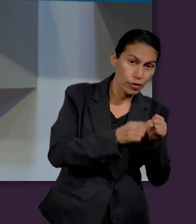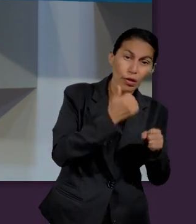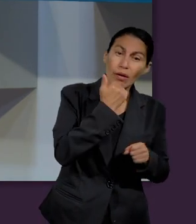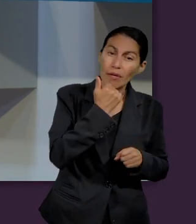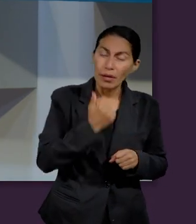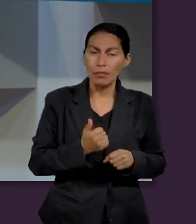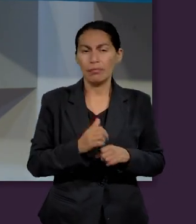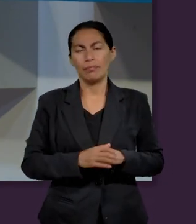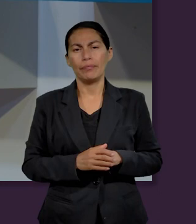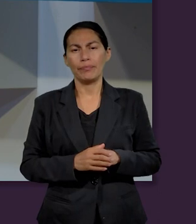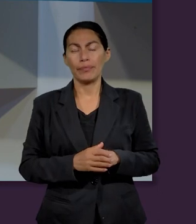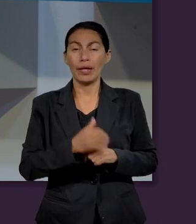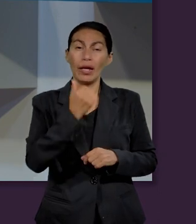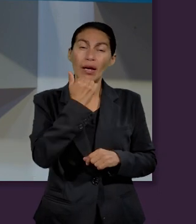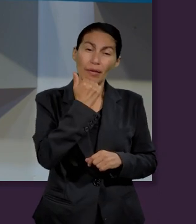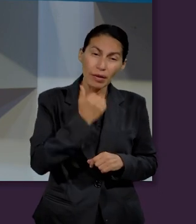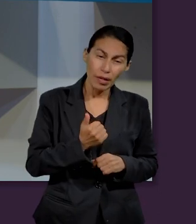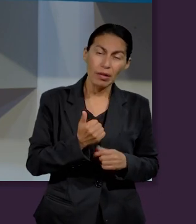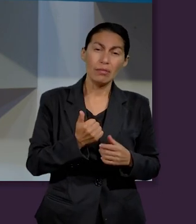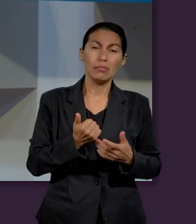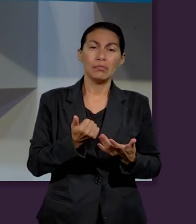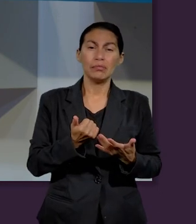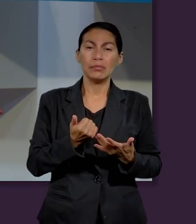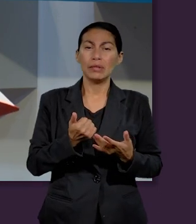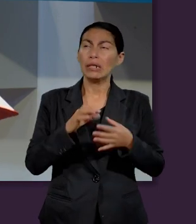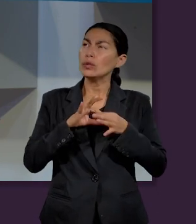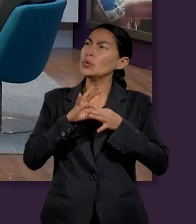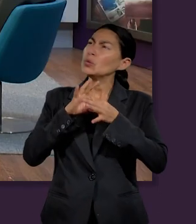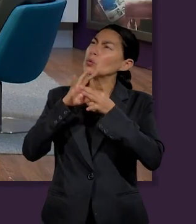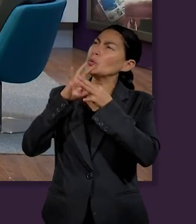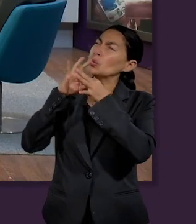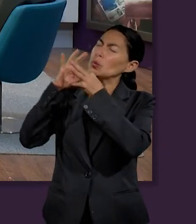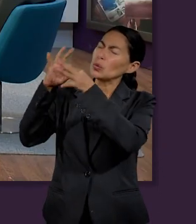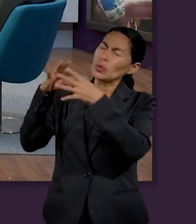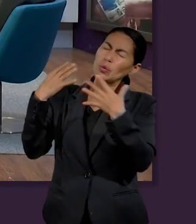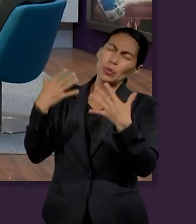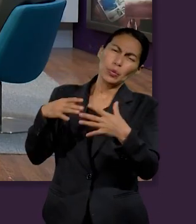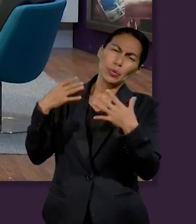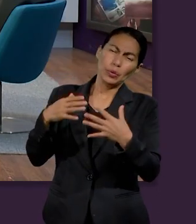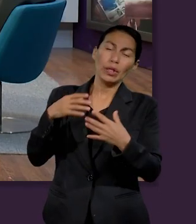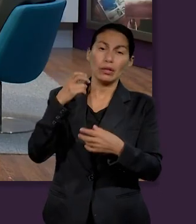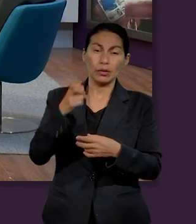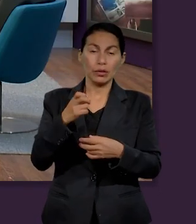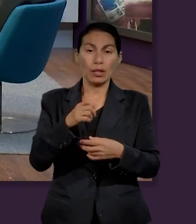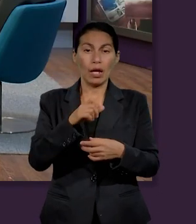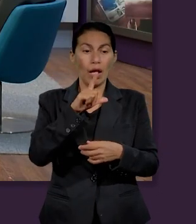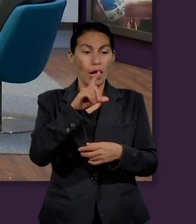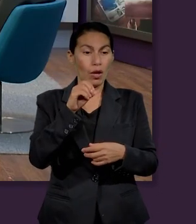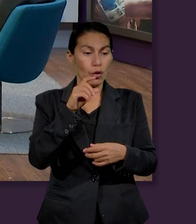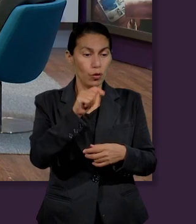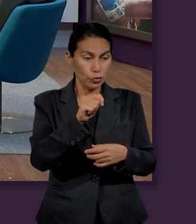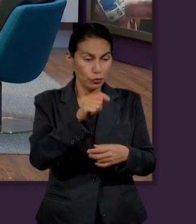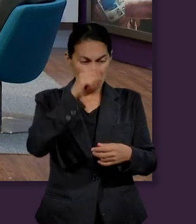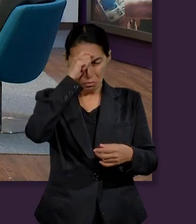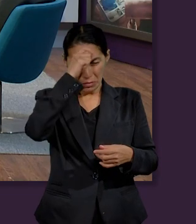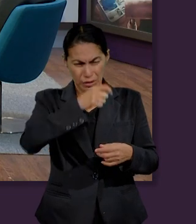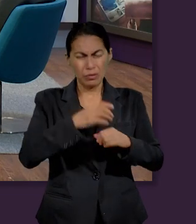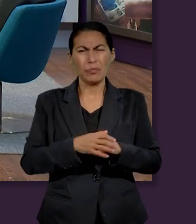Abraham. Abraham, después de la experiencia que tuvo con Dios, dice el texto bíblico que lo bendijo